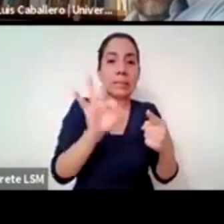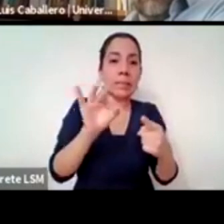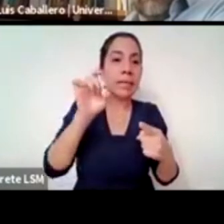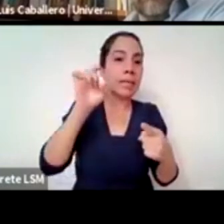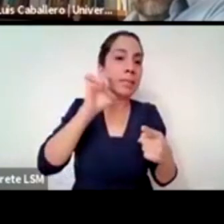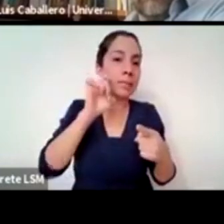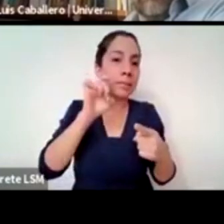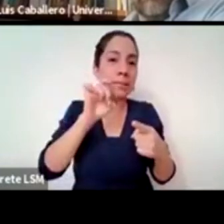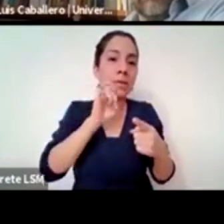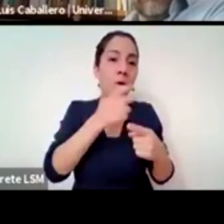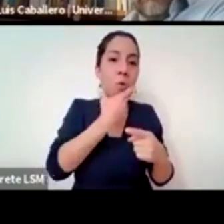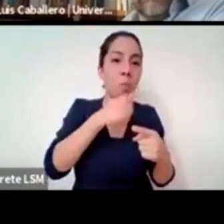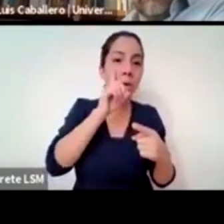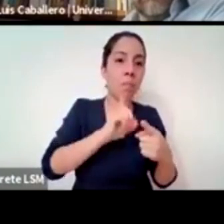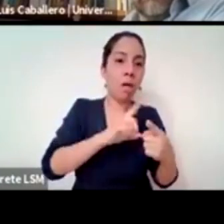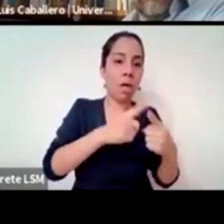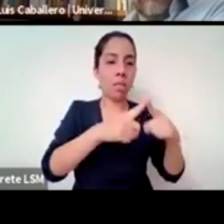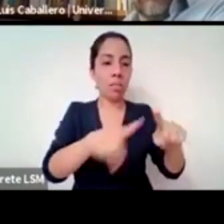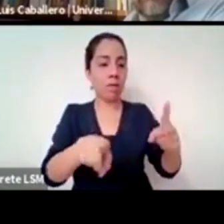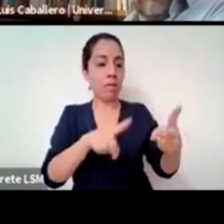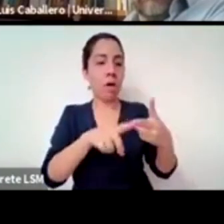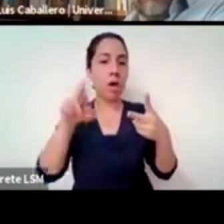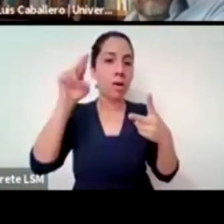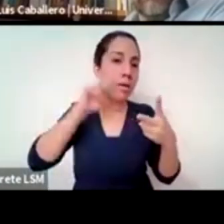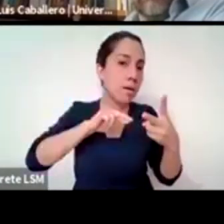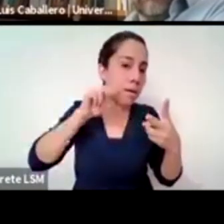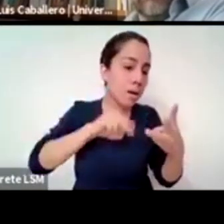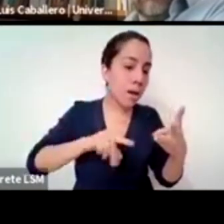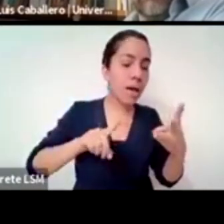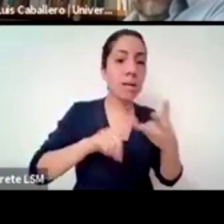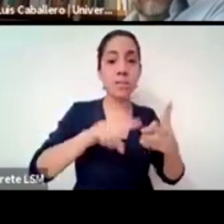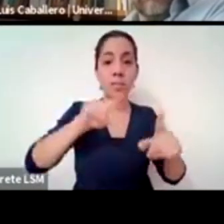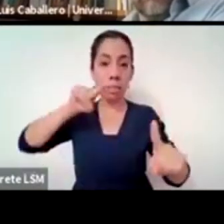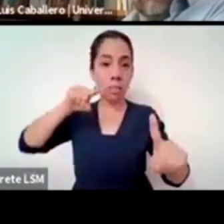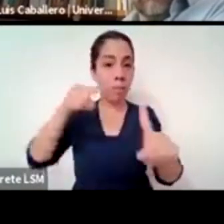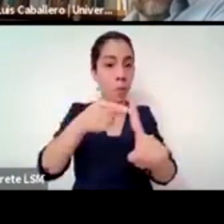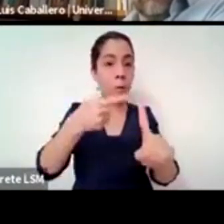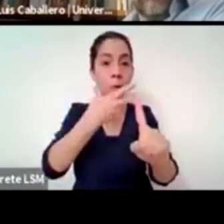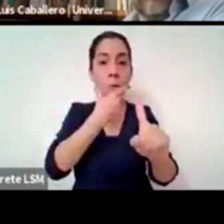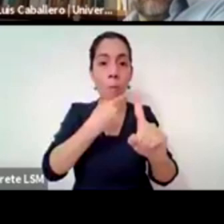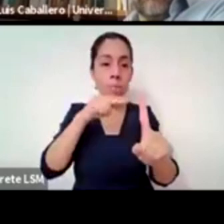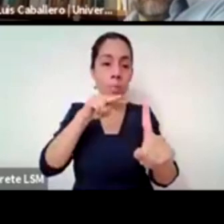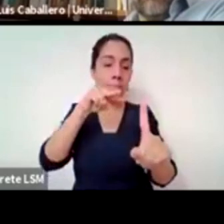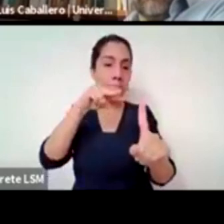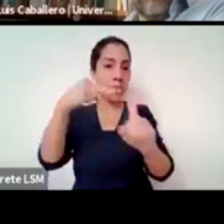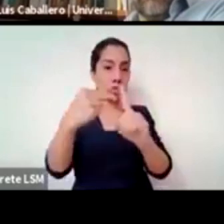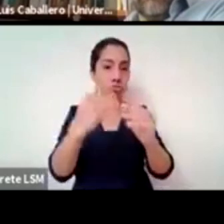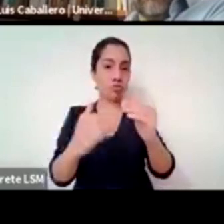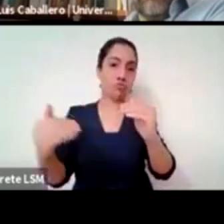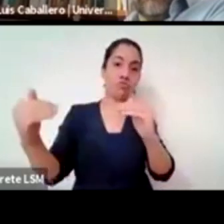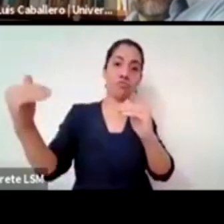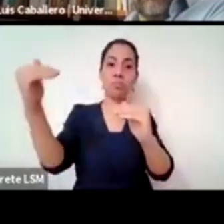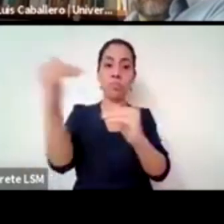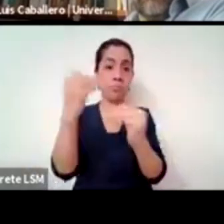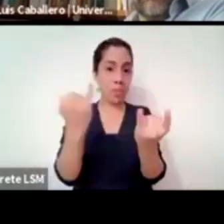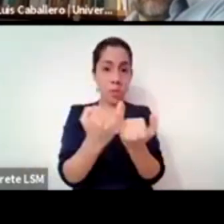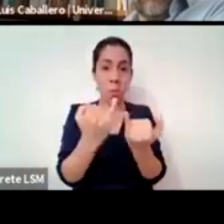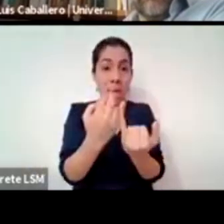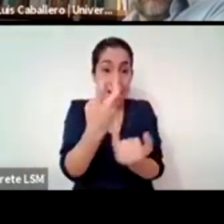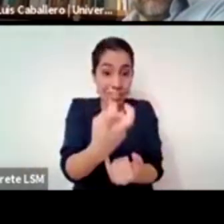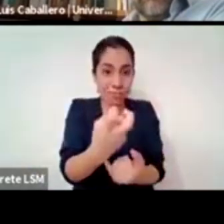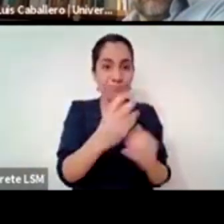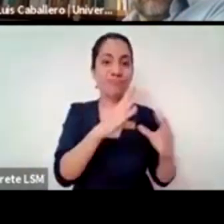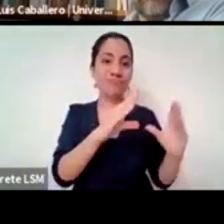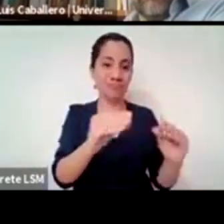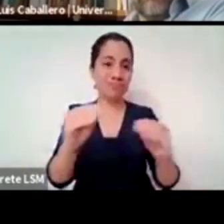androcéntricas y todos los adjetivos que ustedes quieran poner pero es que además en este caso se